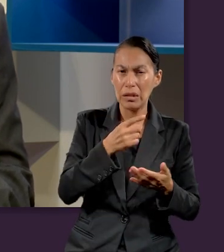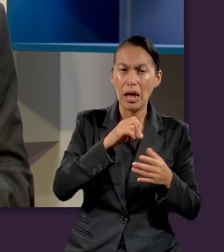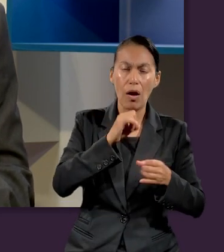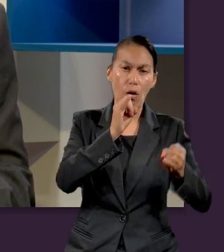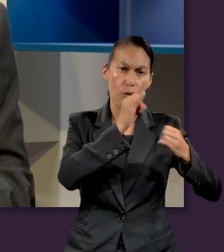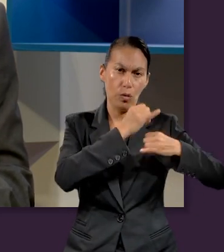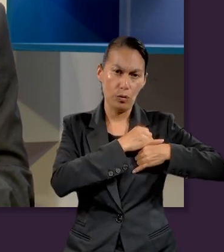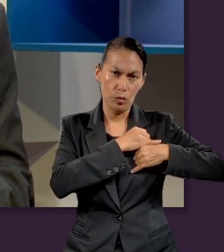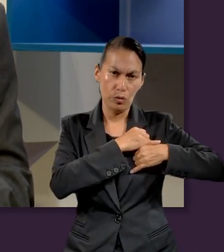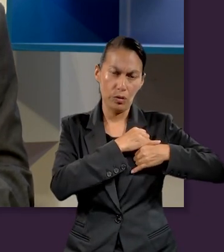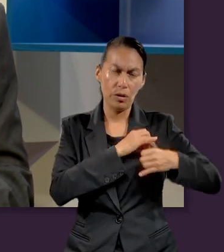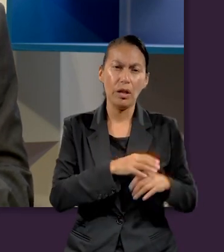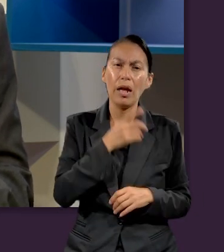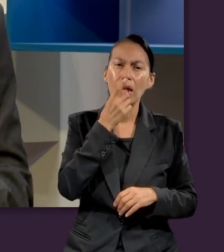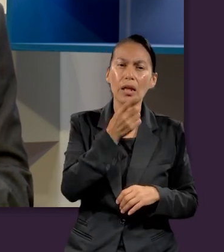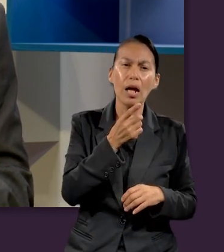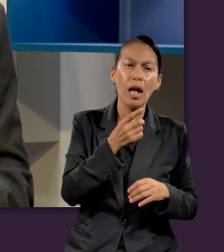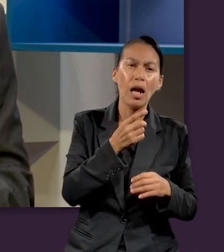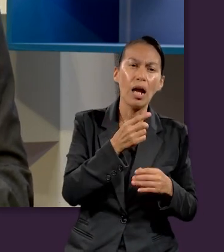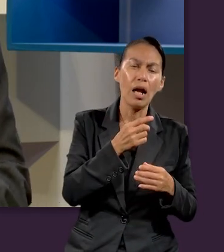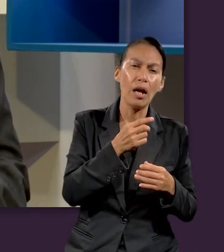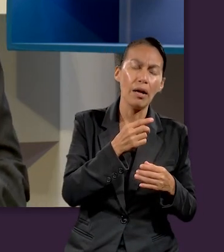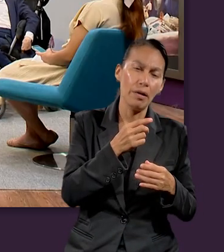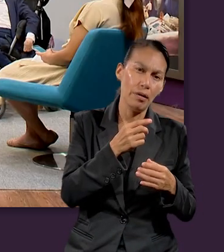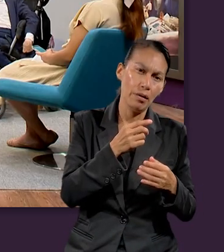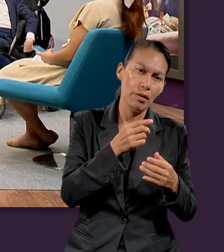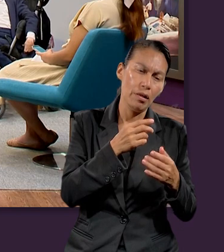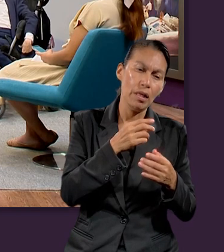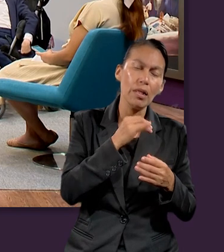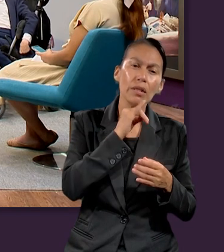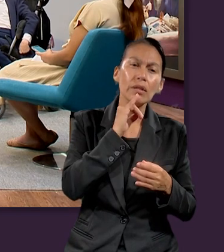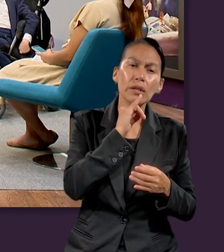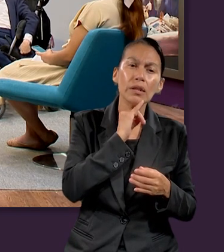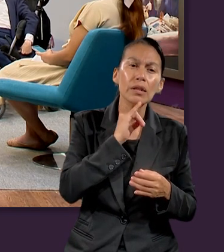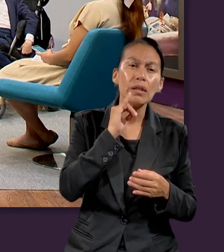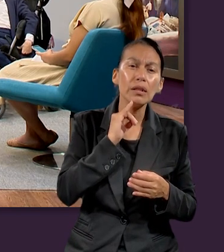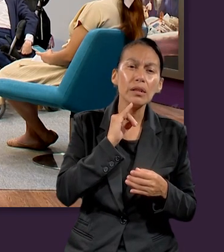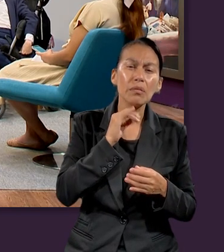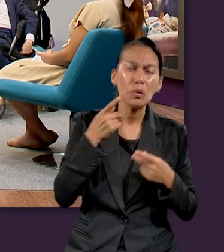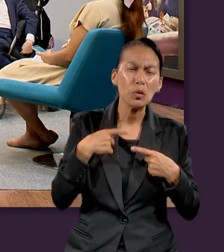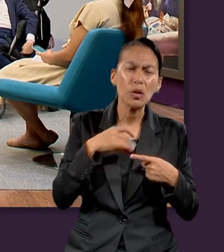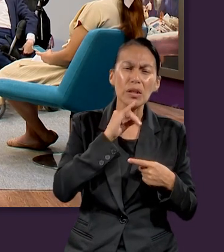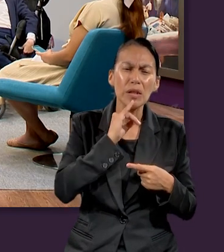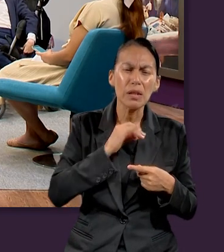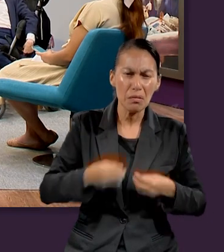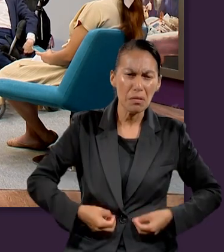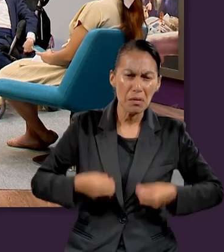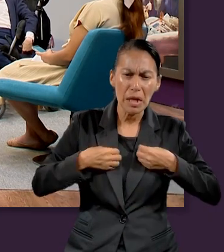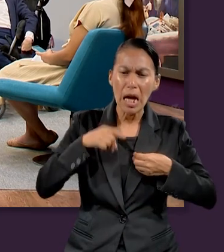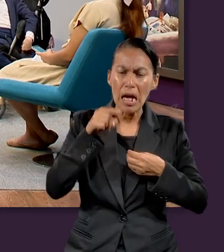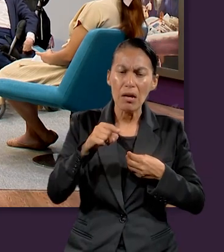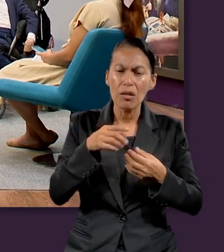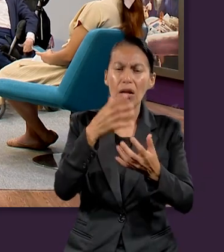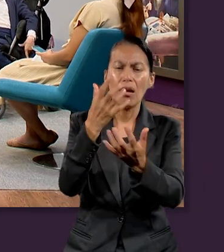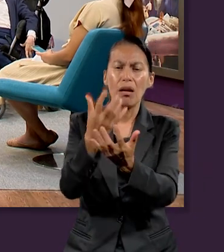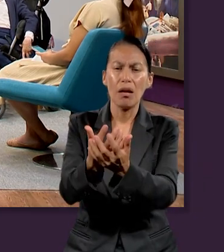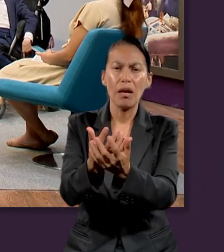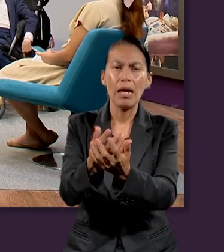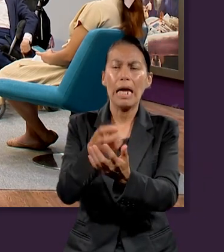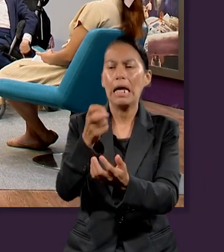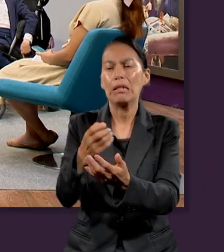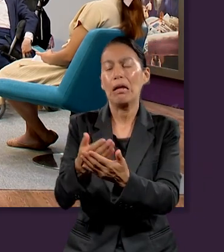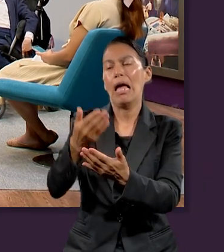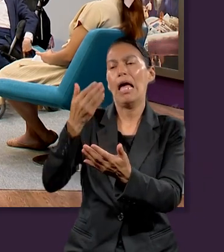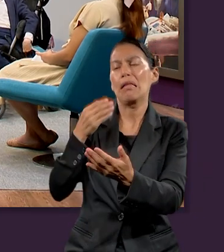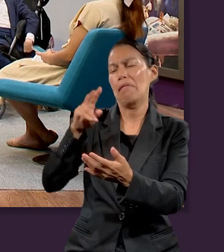que Josué les dio el reposo a los israelitas, entraron a la tierra de Canaán? Pero ese era un anticipo del verdadero reposo.